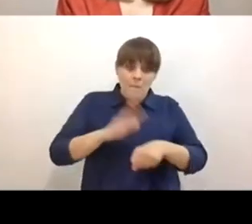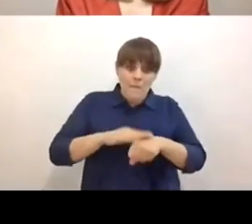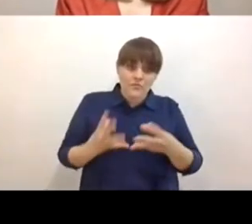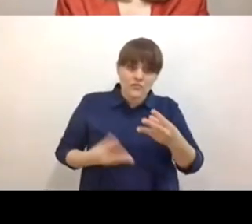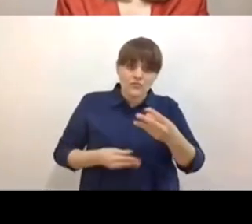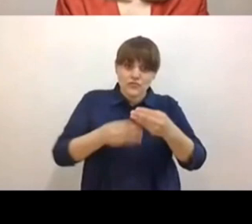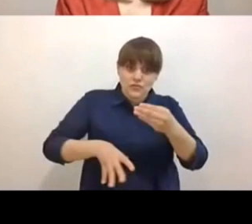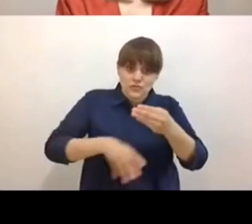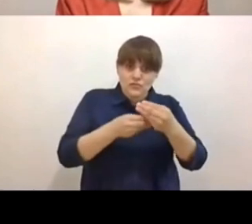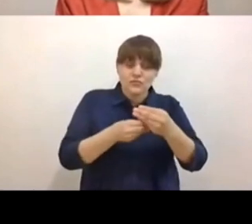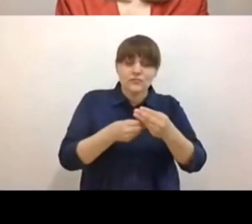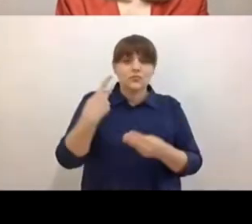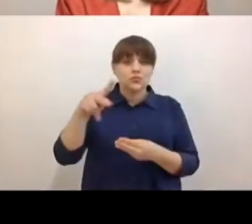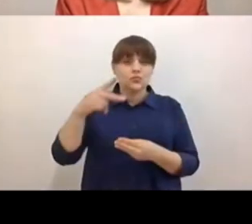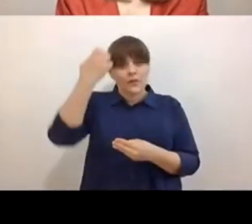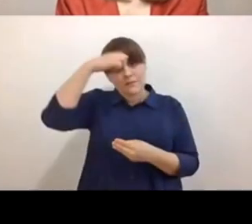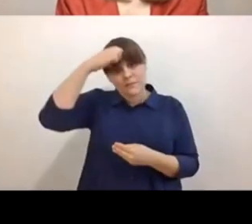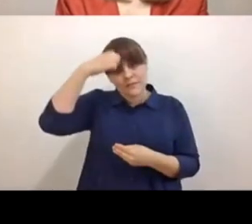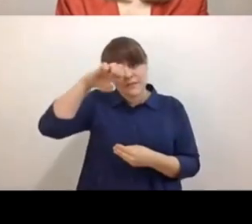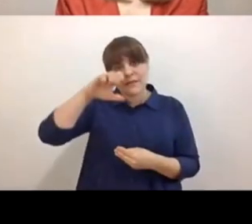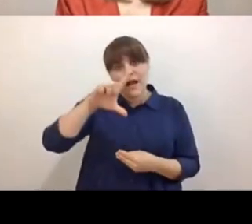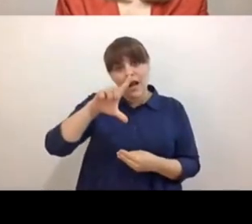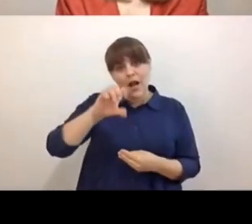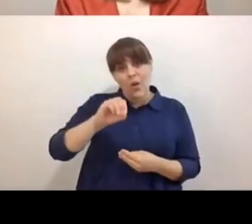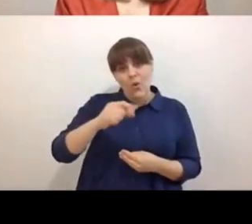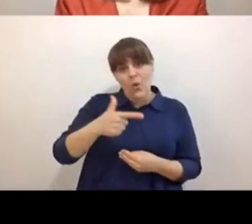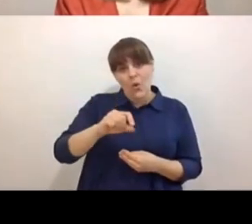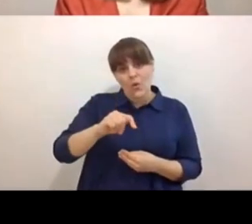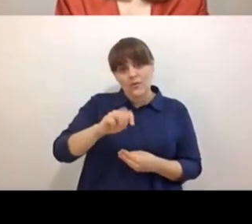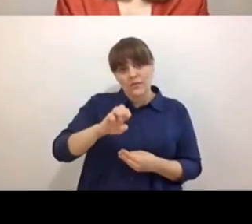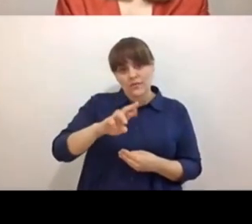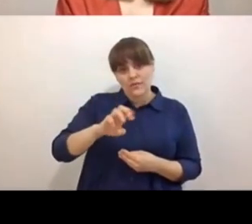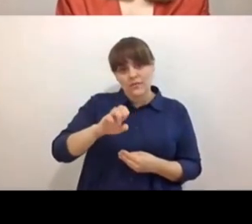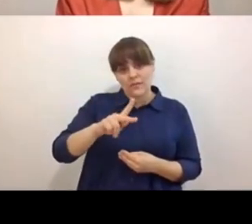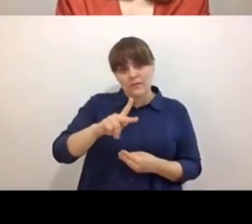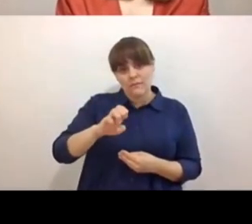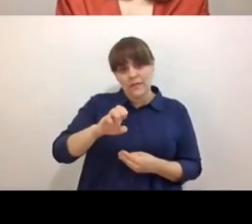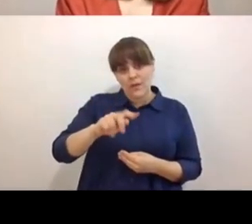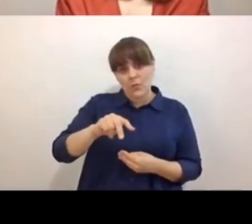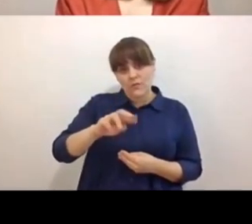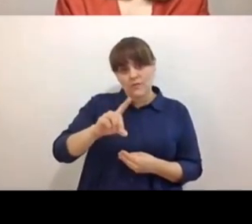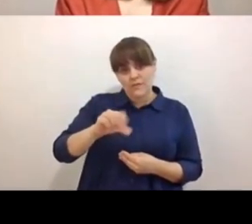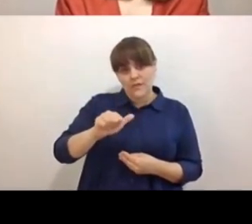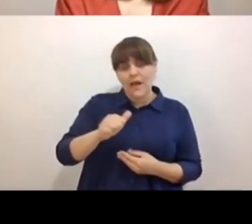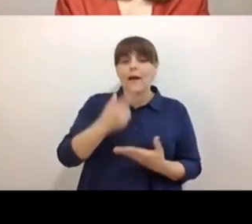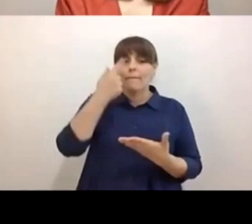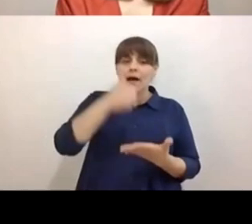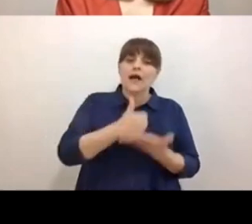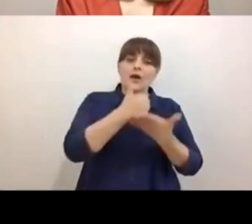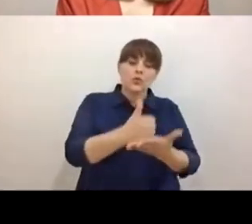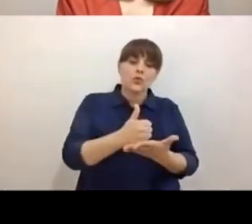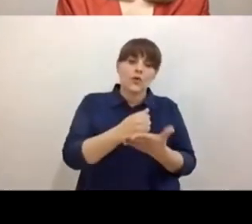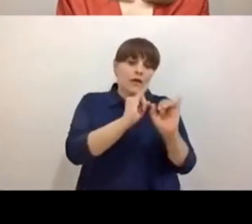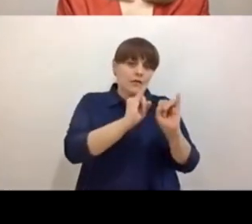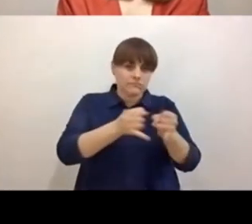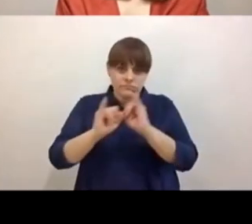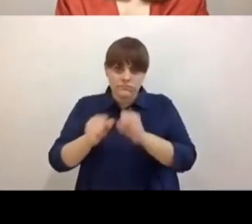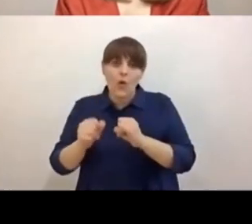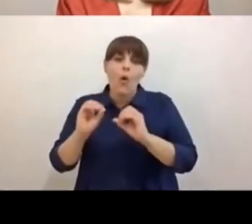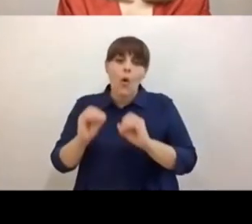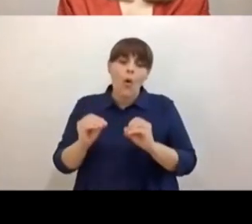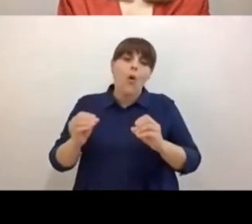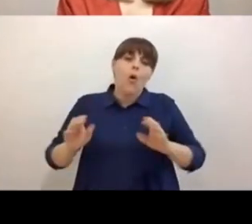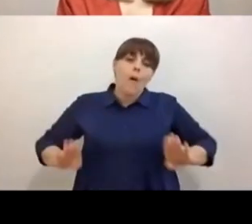como logoterapeuta, como psicoterapeuta individual y de pareja, como interventora en crisis, que es